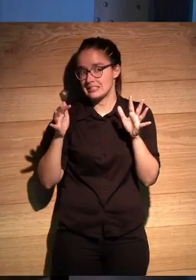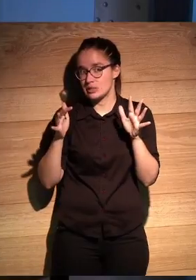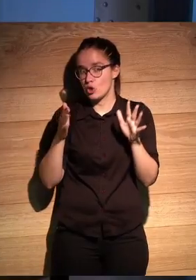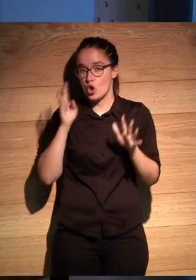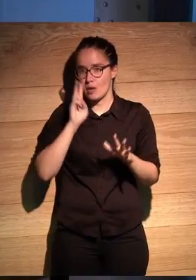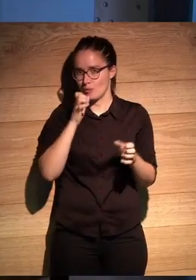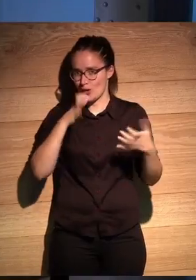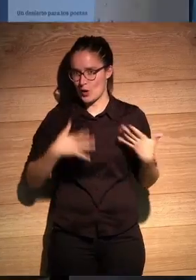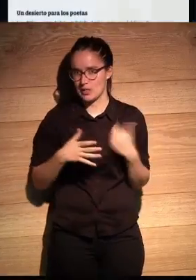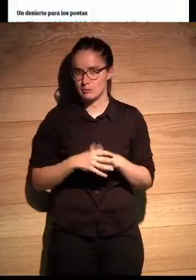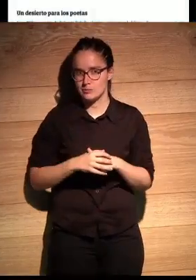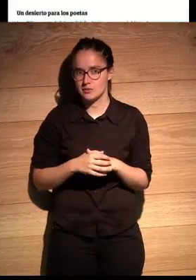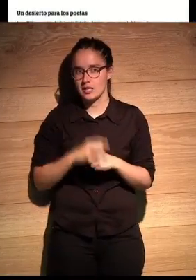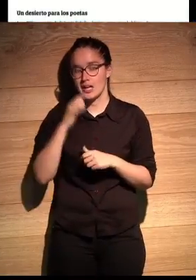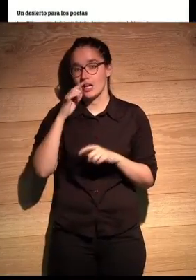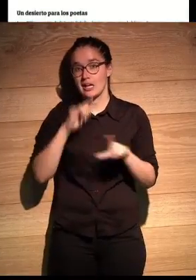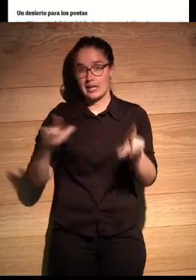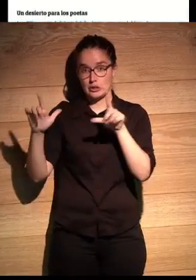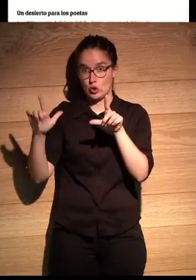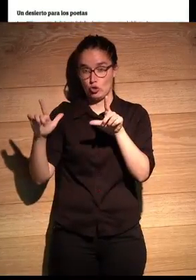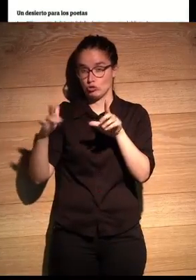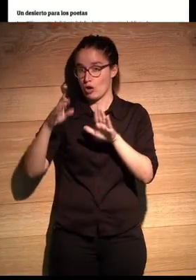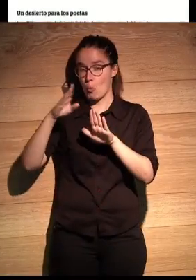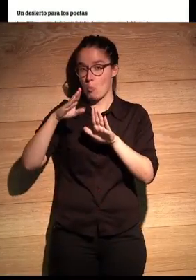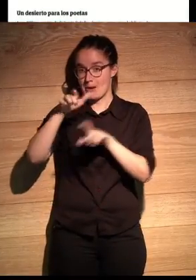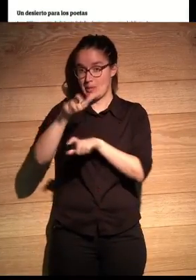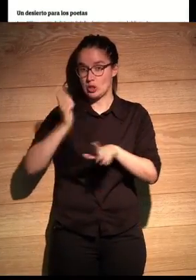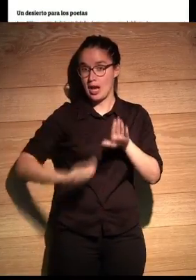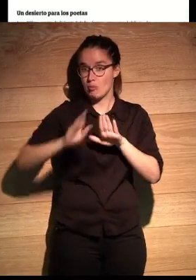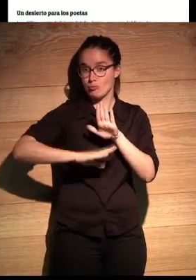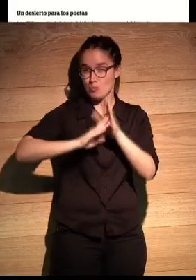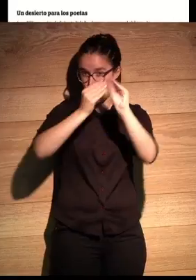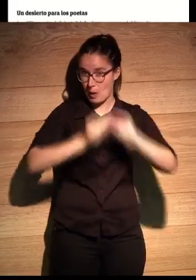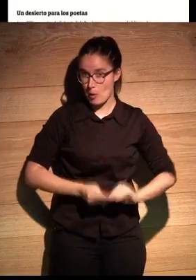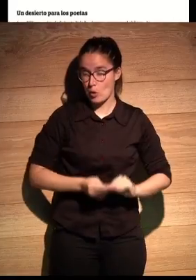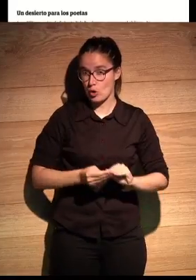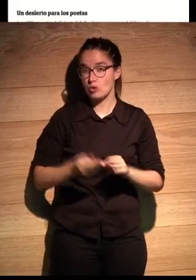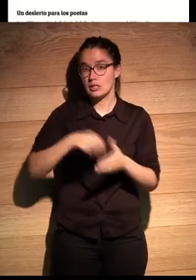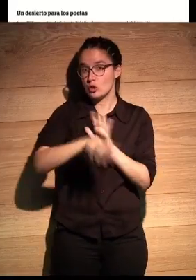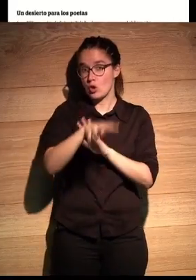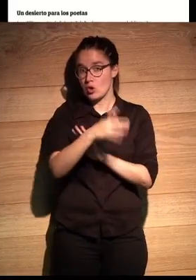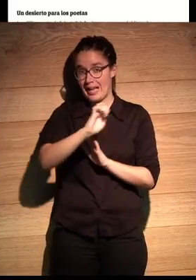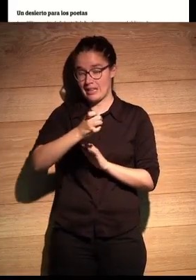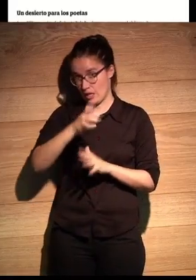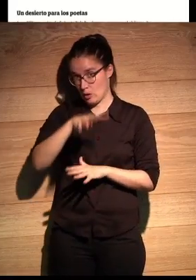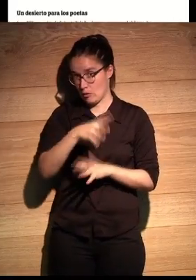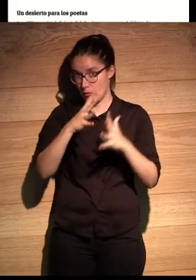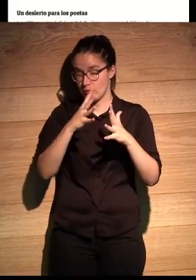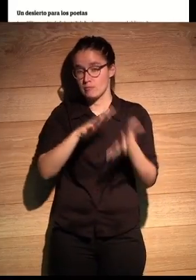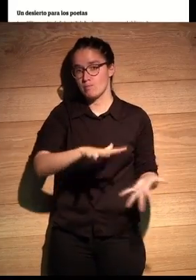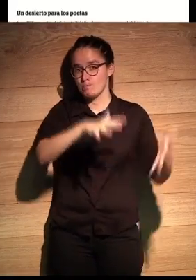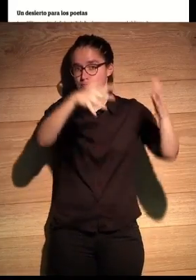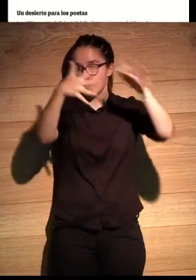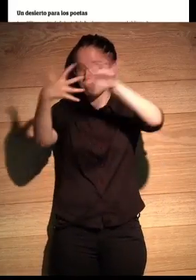lo que vemos a continuación. Esto es lo que coge un programador en un Excel, en una hoja de cálculo y lo